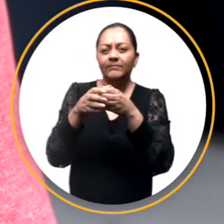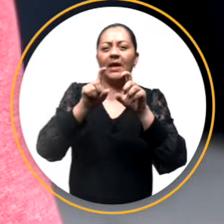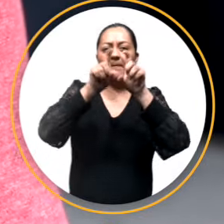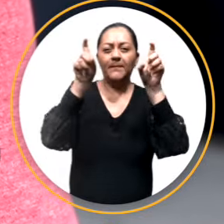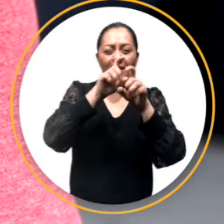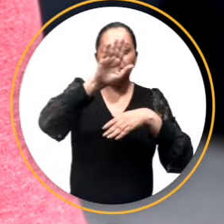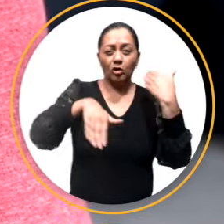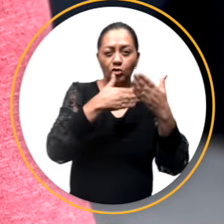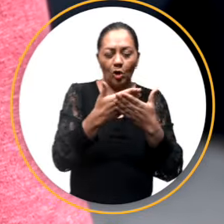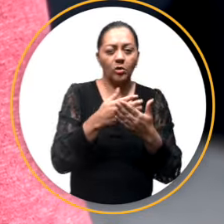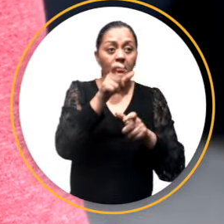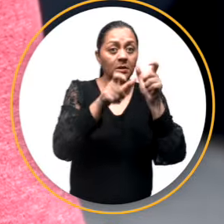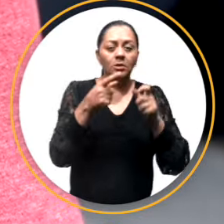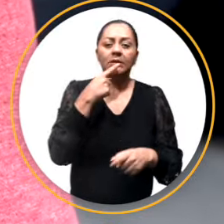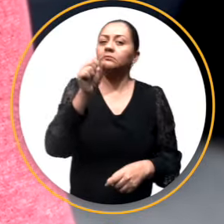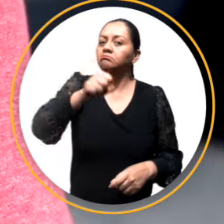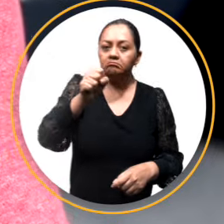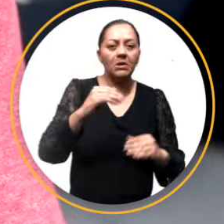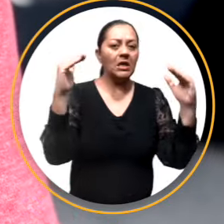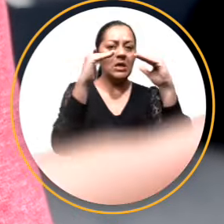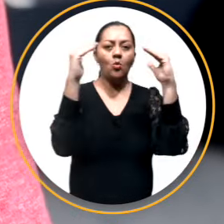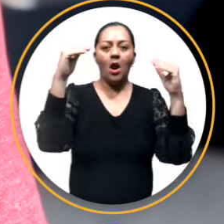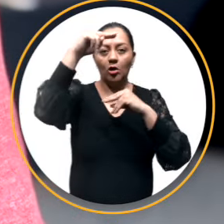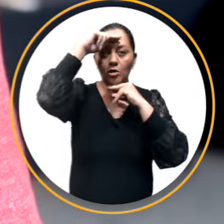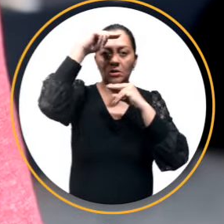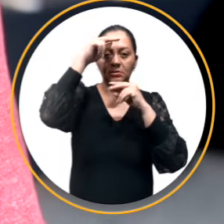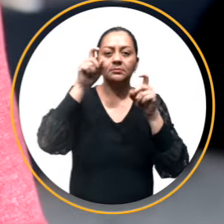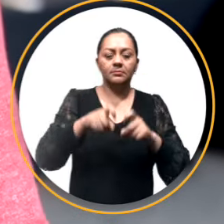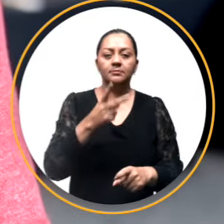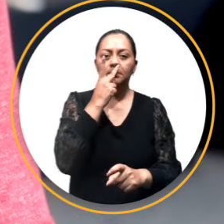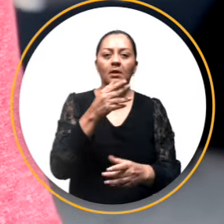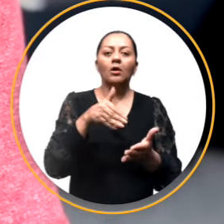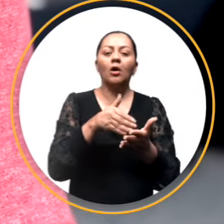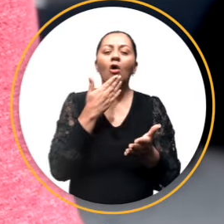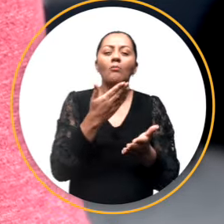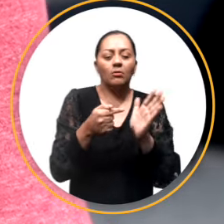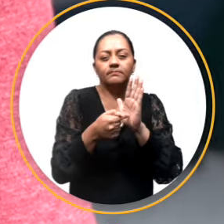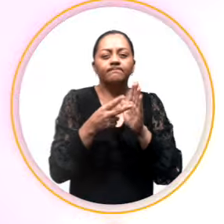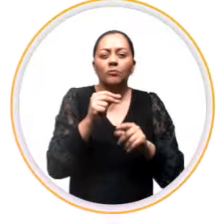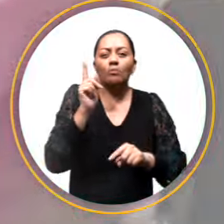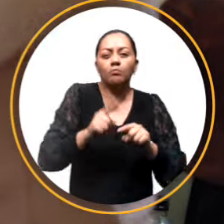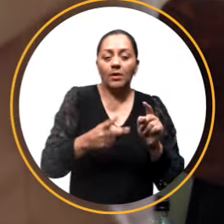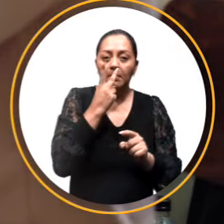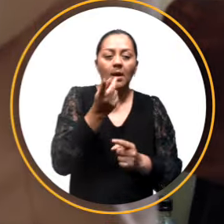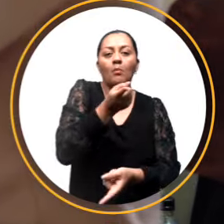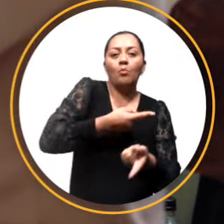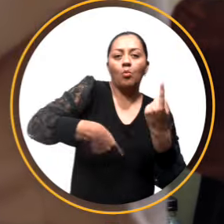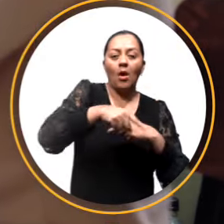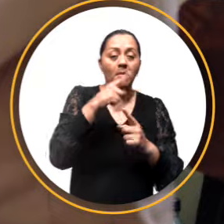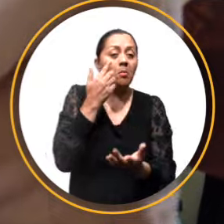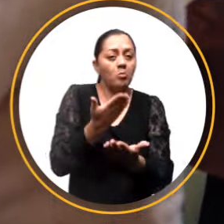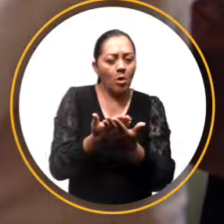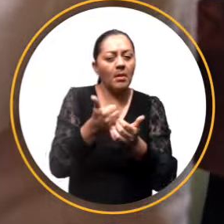encuestadoras, la opinión pública en general estimaba. Por lo tanto, me parece que no podemos sino volver